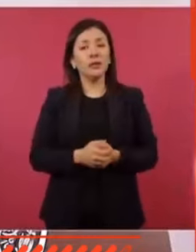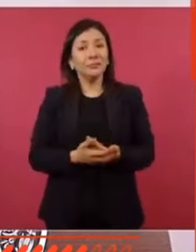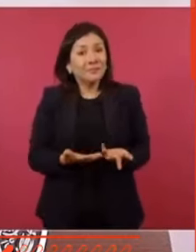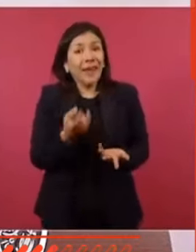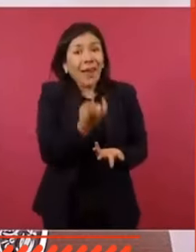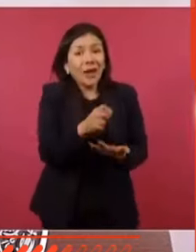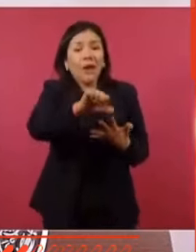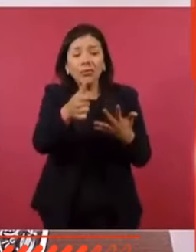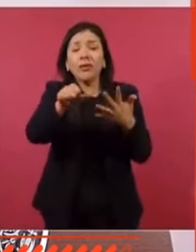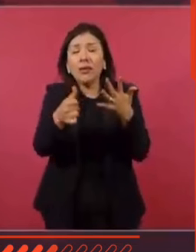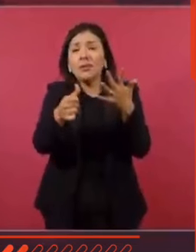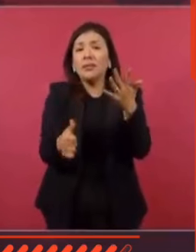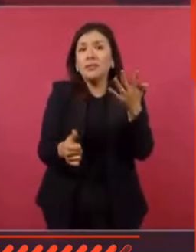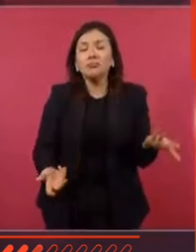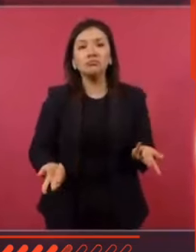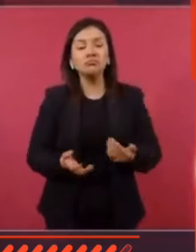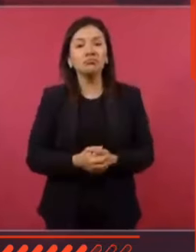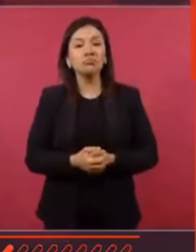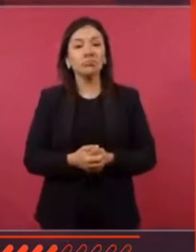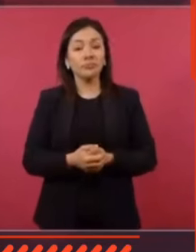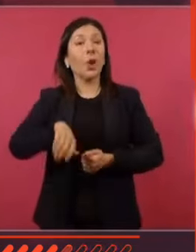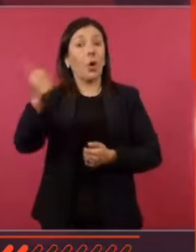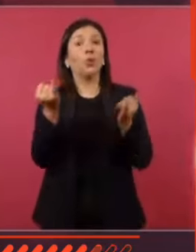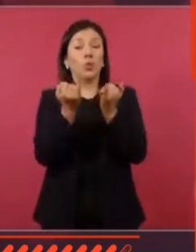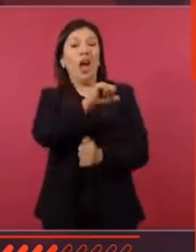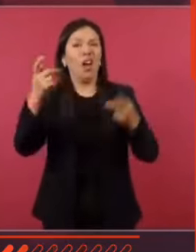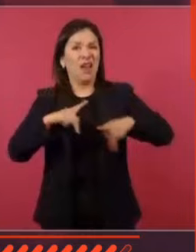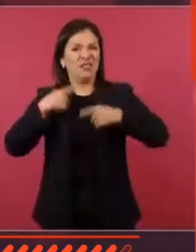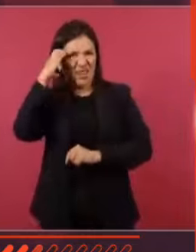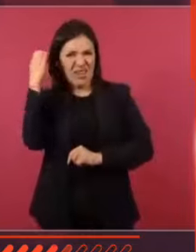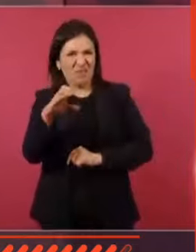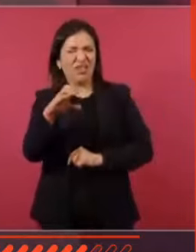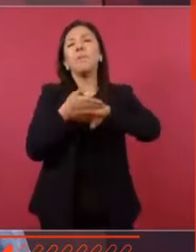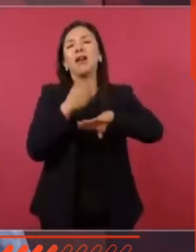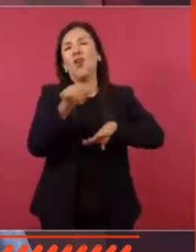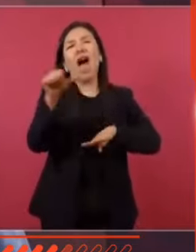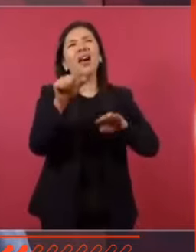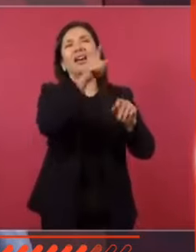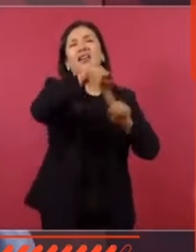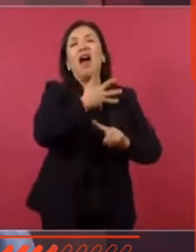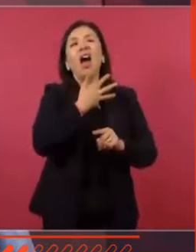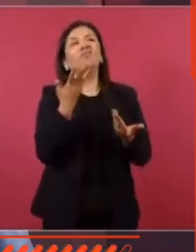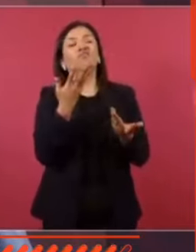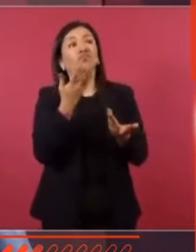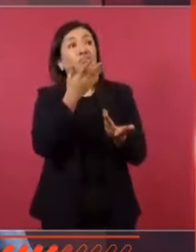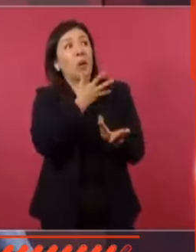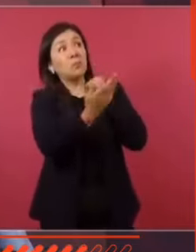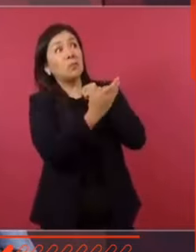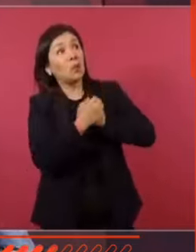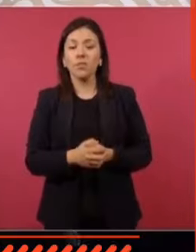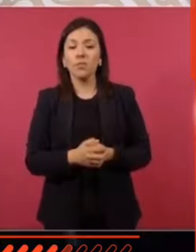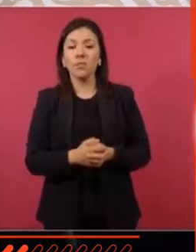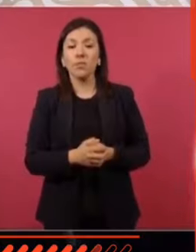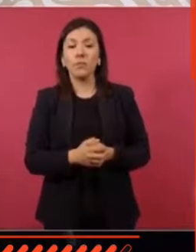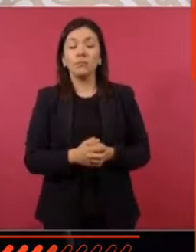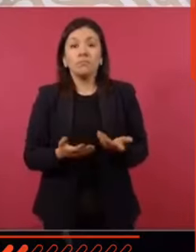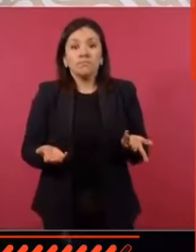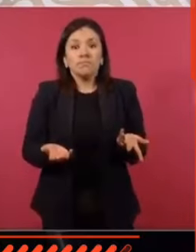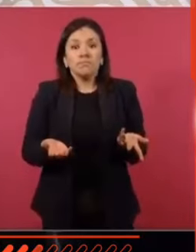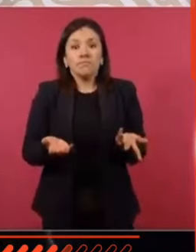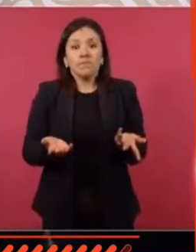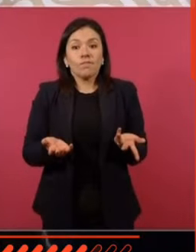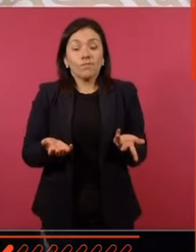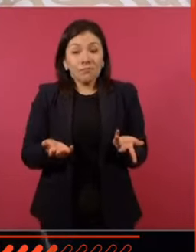Y así, en el caso también de los delincuentes de cuello blanco, si hay influencia, salen. Bueno,